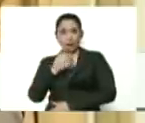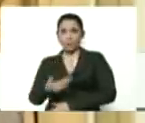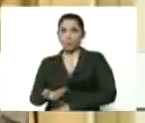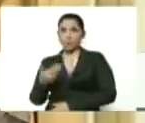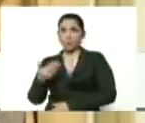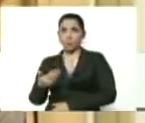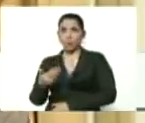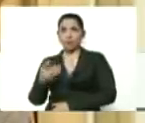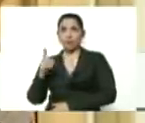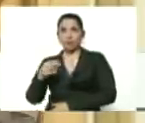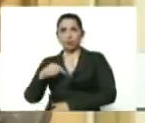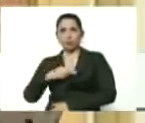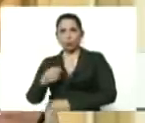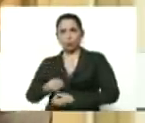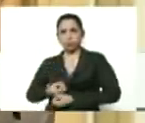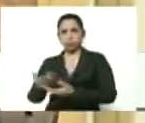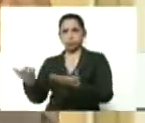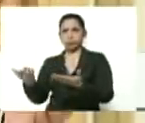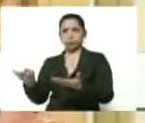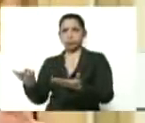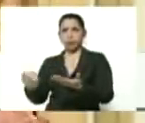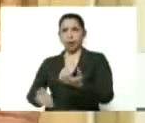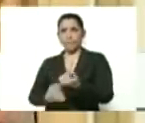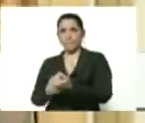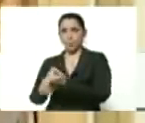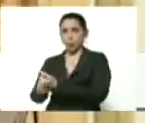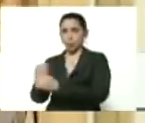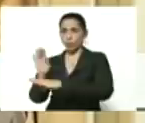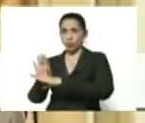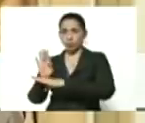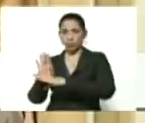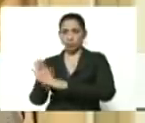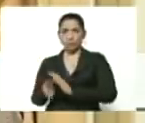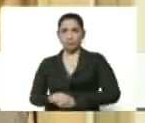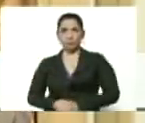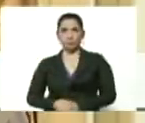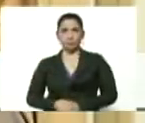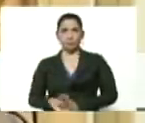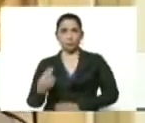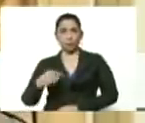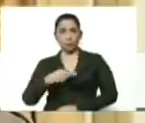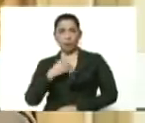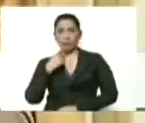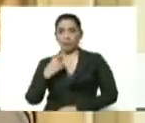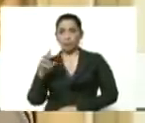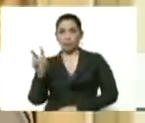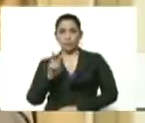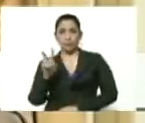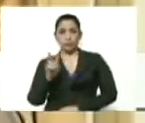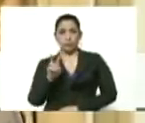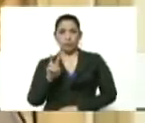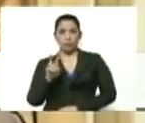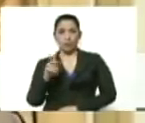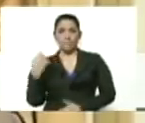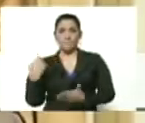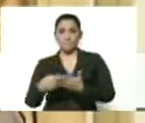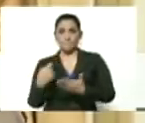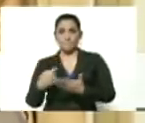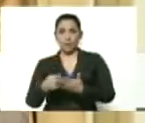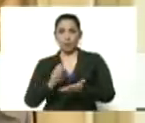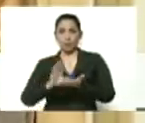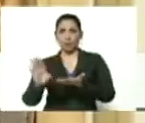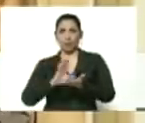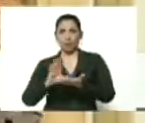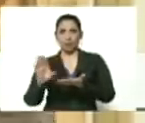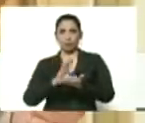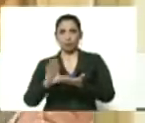también les hemos brindado un apoyo y una protección. Hemos decretado desde Venezuela la moratoria de pago de créditos